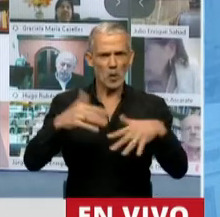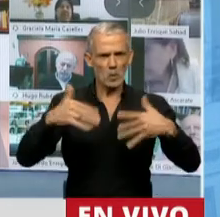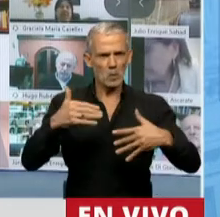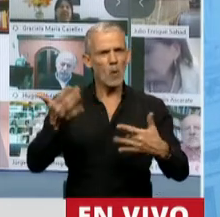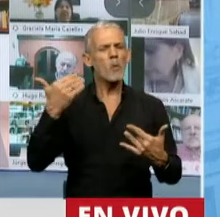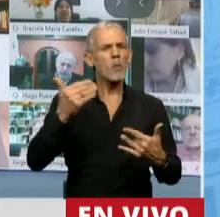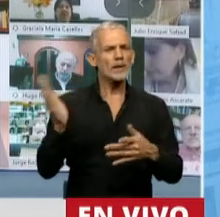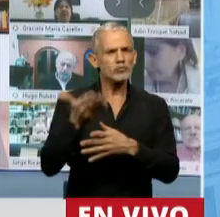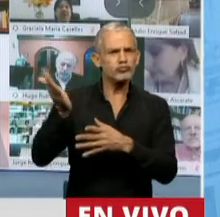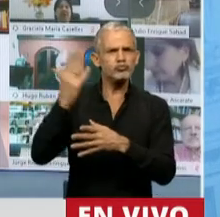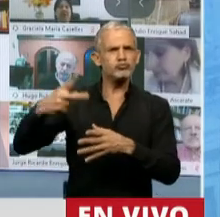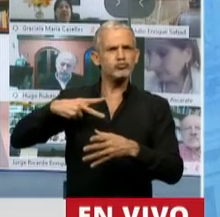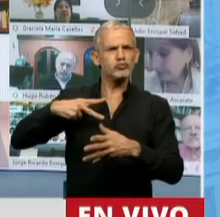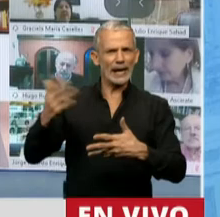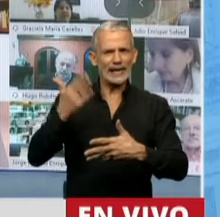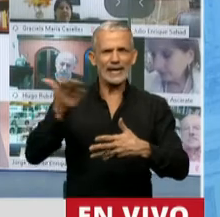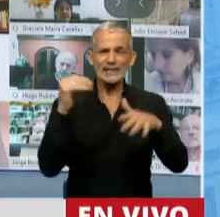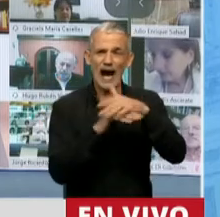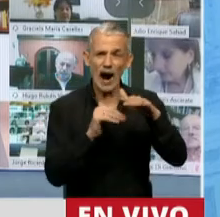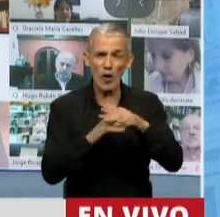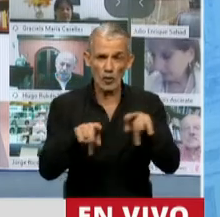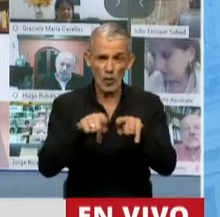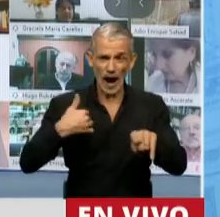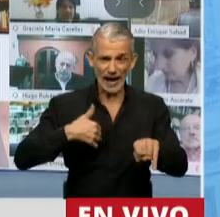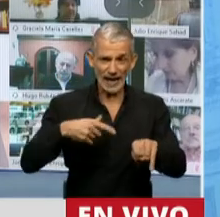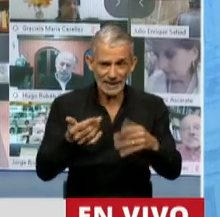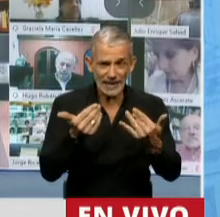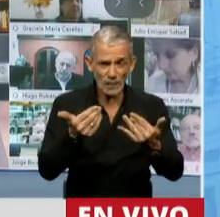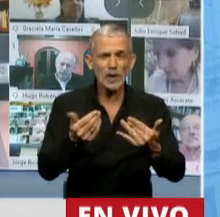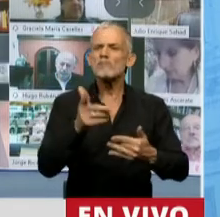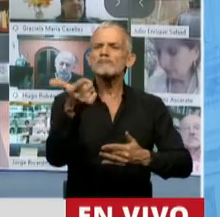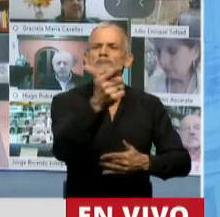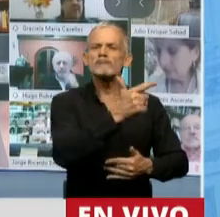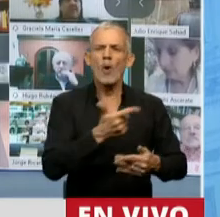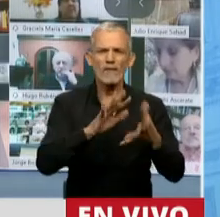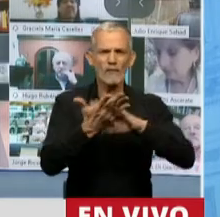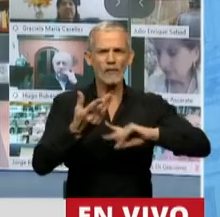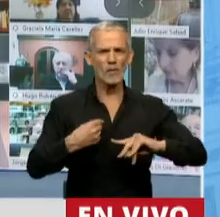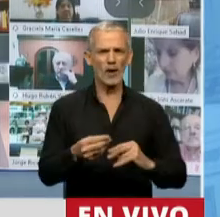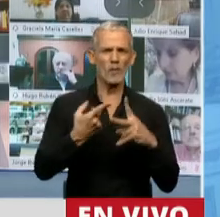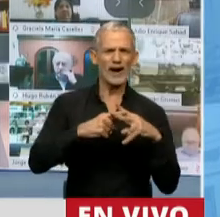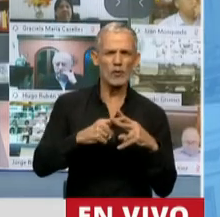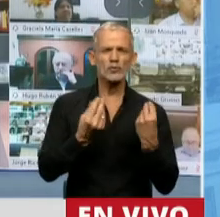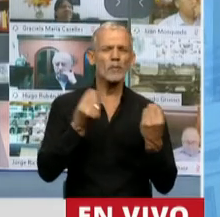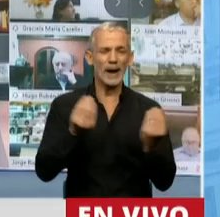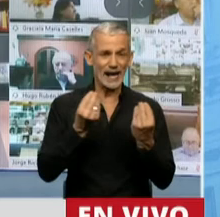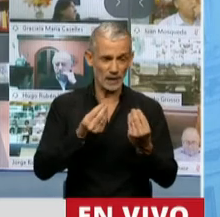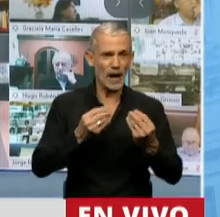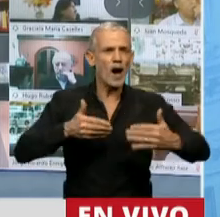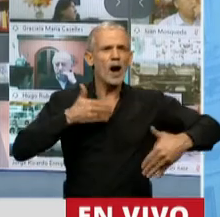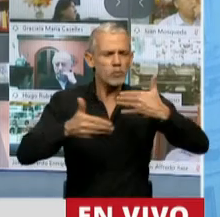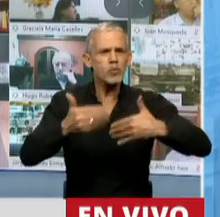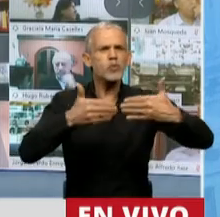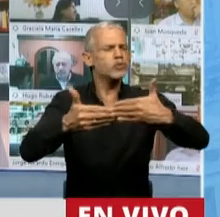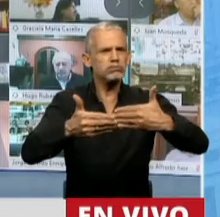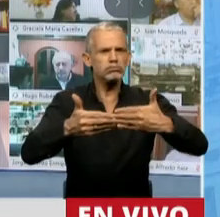capacidad de generación de riqueza y ahorro nacional como el nuestro, no cuentan con los recursos necesarios para generar procesos de